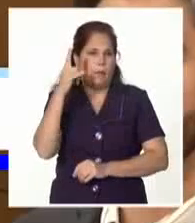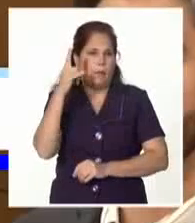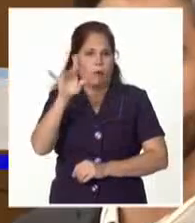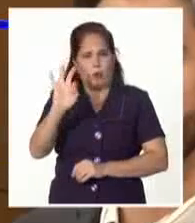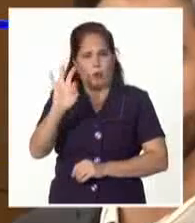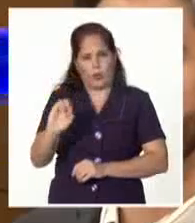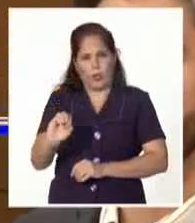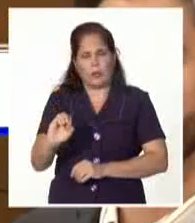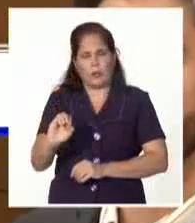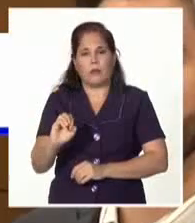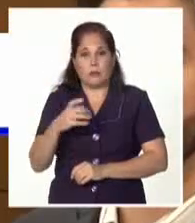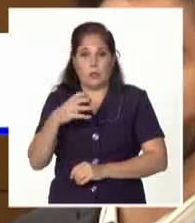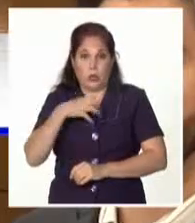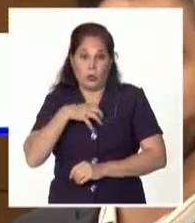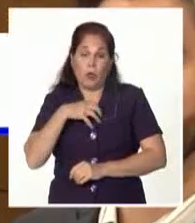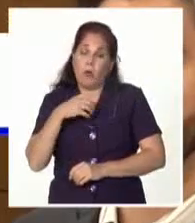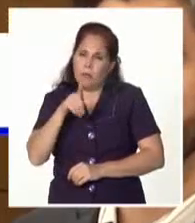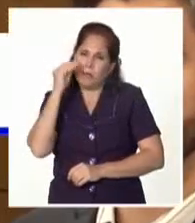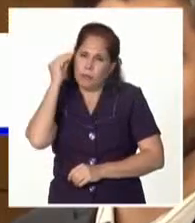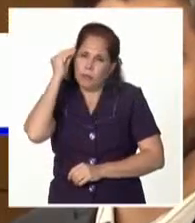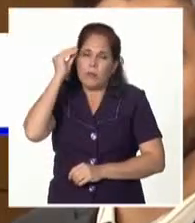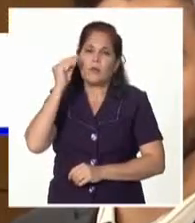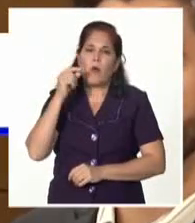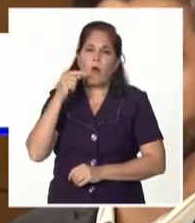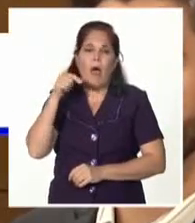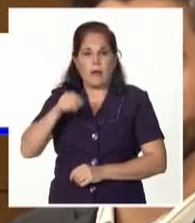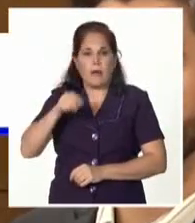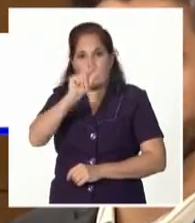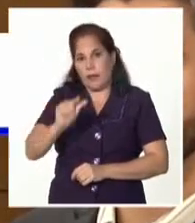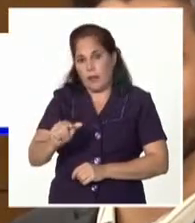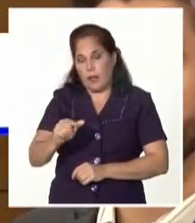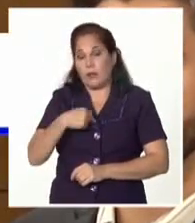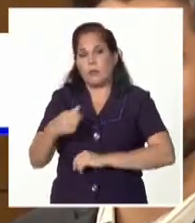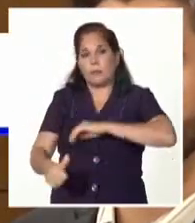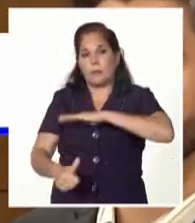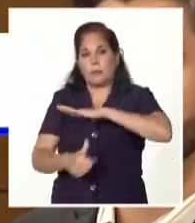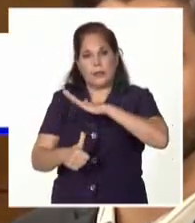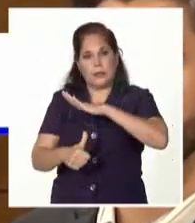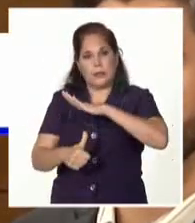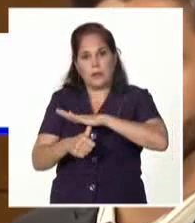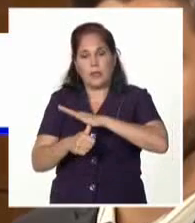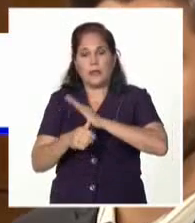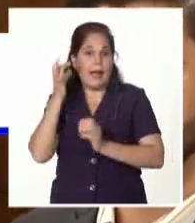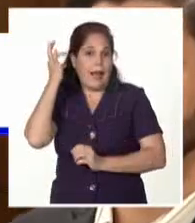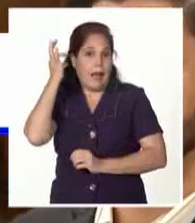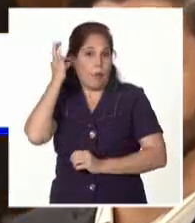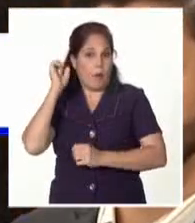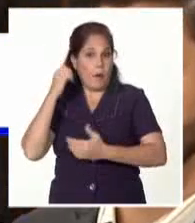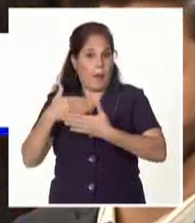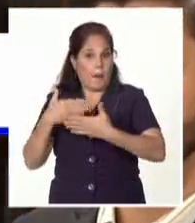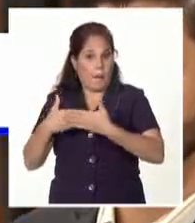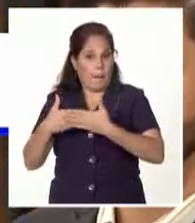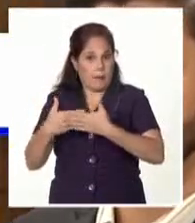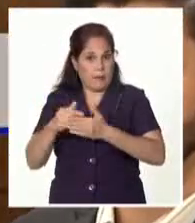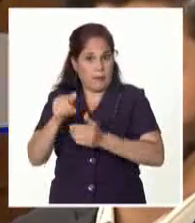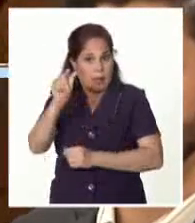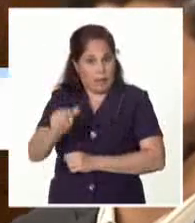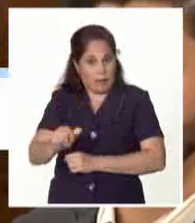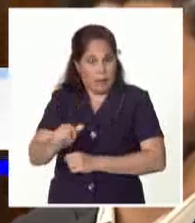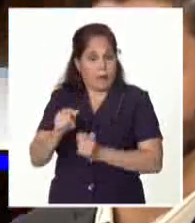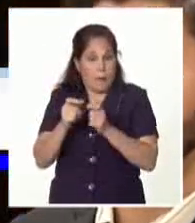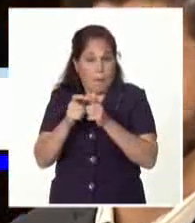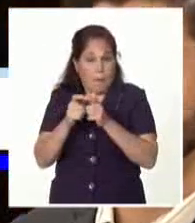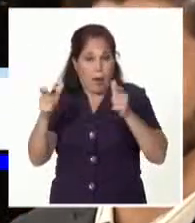tengo un encargo ahora institucional aquí en Italia porque soy presidenta de la mujer empresarial de Commercio, que es la mayor